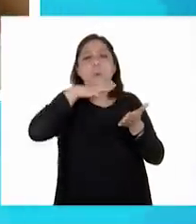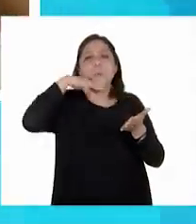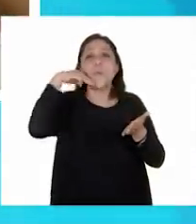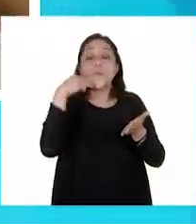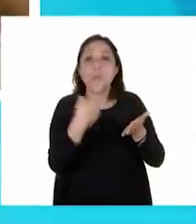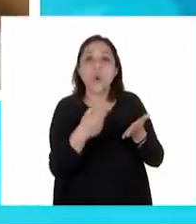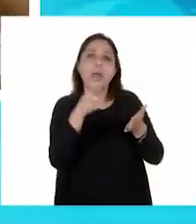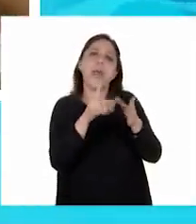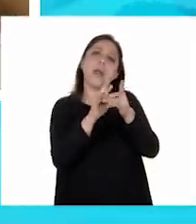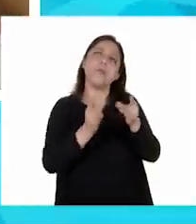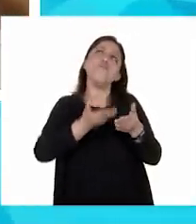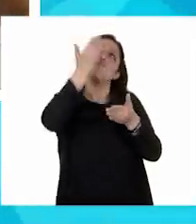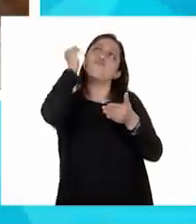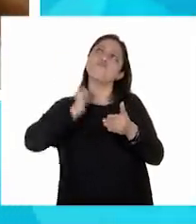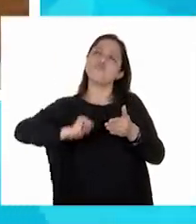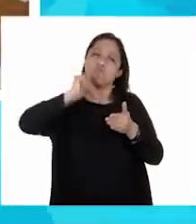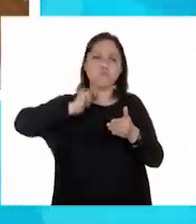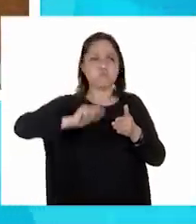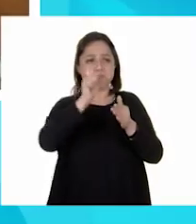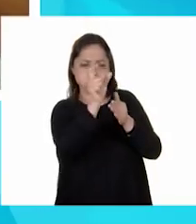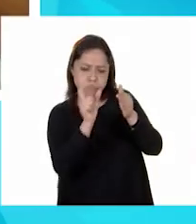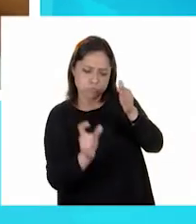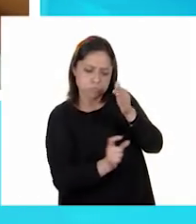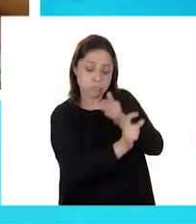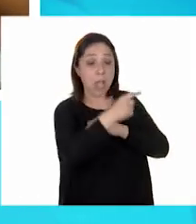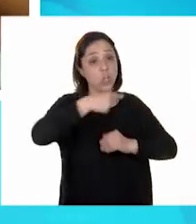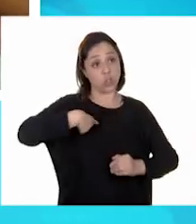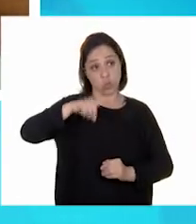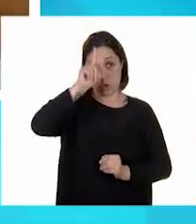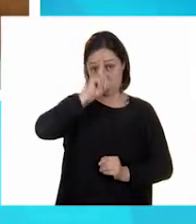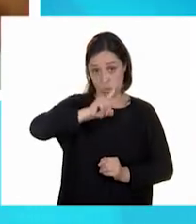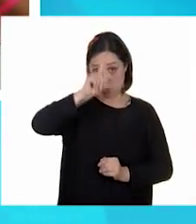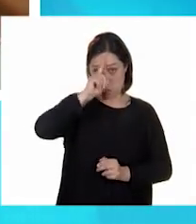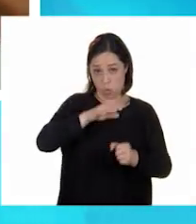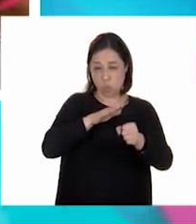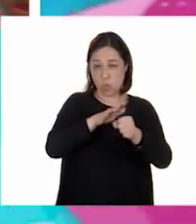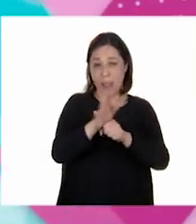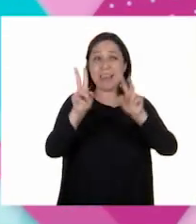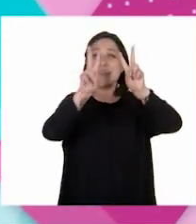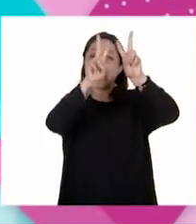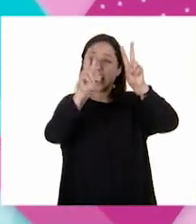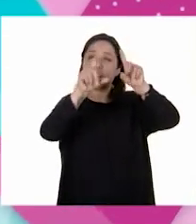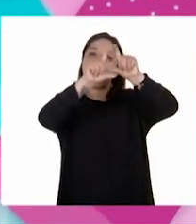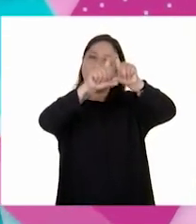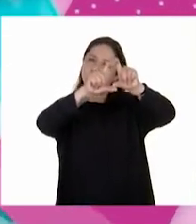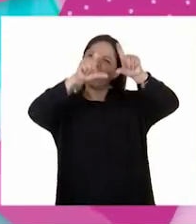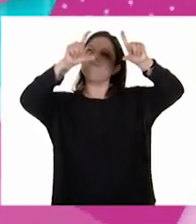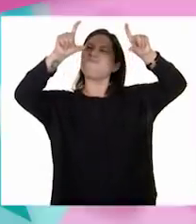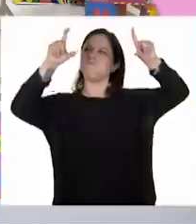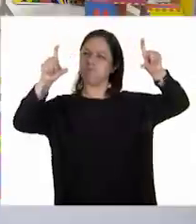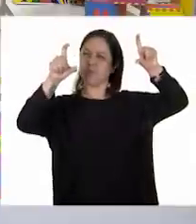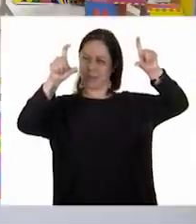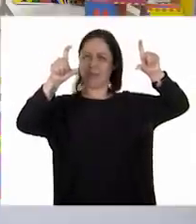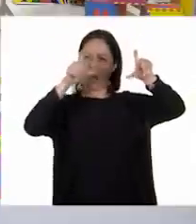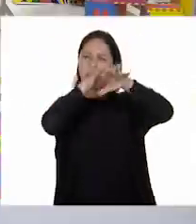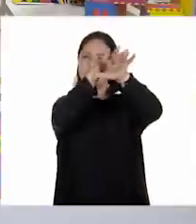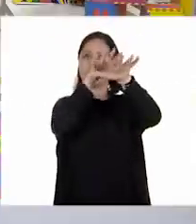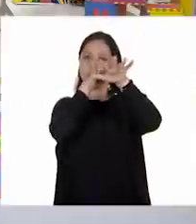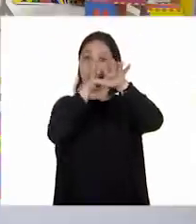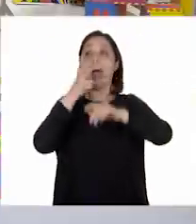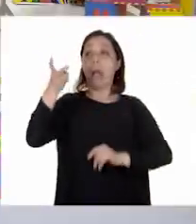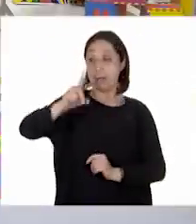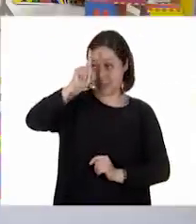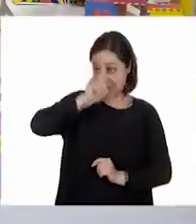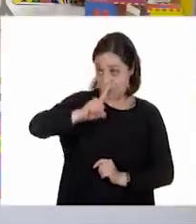que es de origen prehispánico. Yo le sugeriría que pusiera el título más grande. Ajá. Ahí está otra